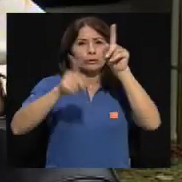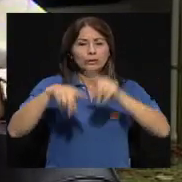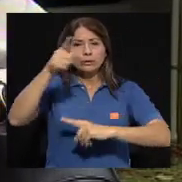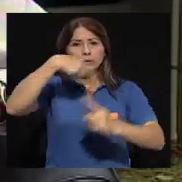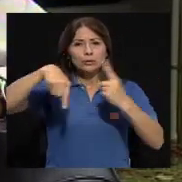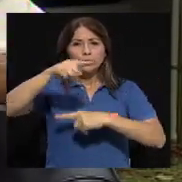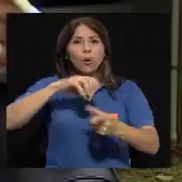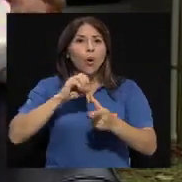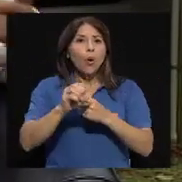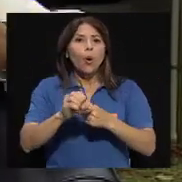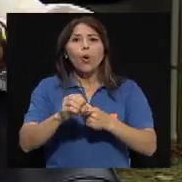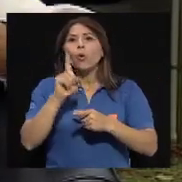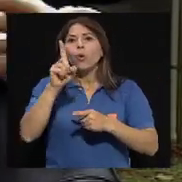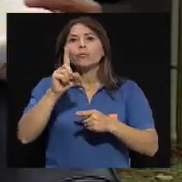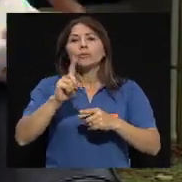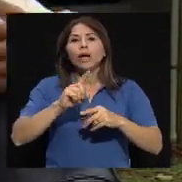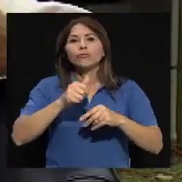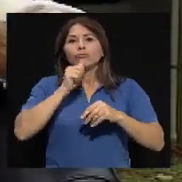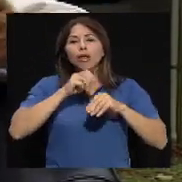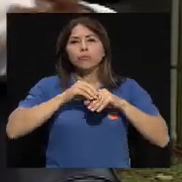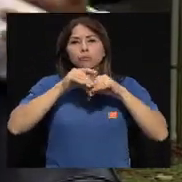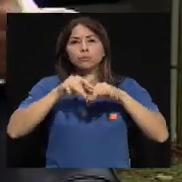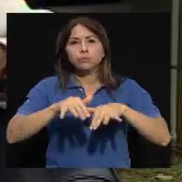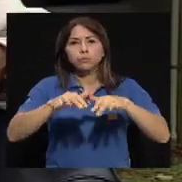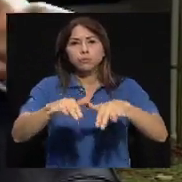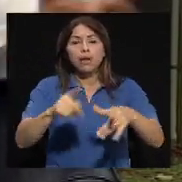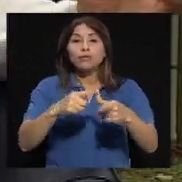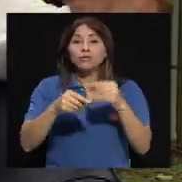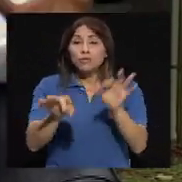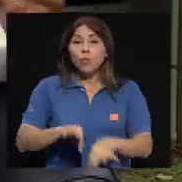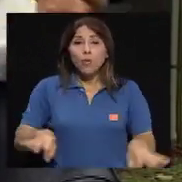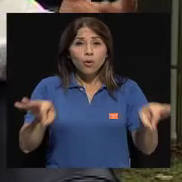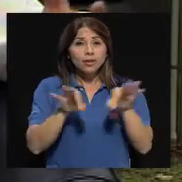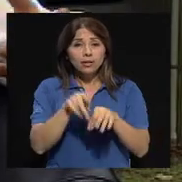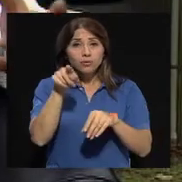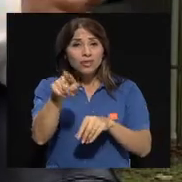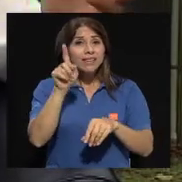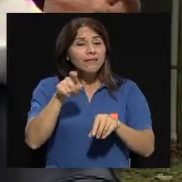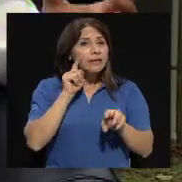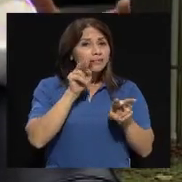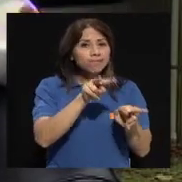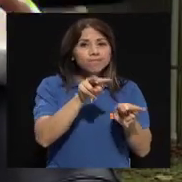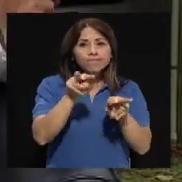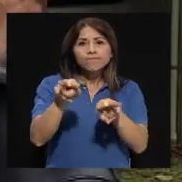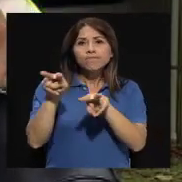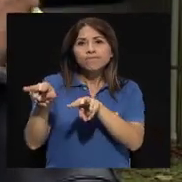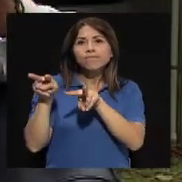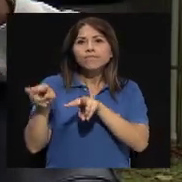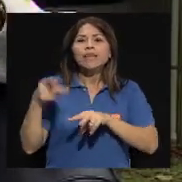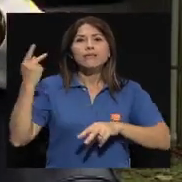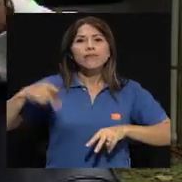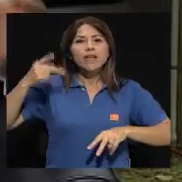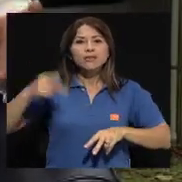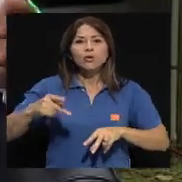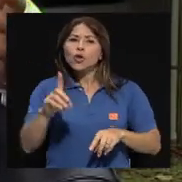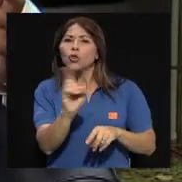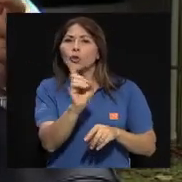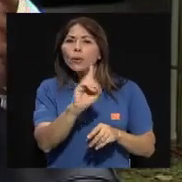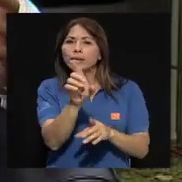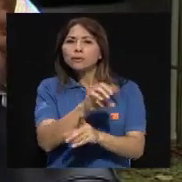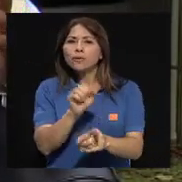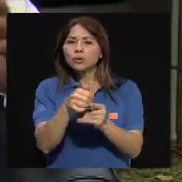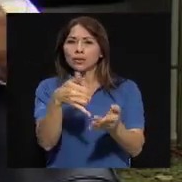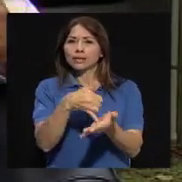ubique, y eso es lo más importante, es hacer ese mapeo de riesgos, donde usted tiene ubicado la vulnerabilidad,